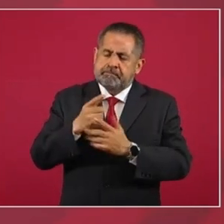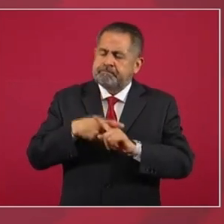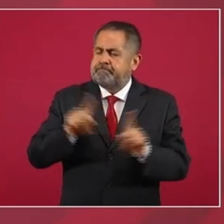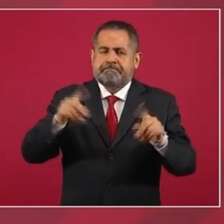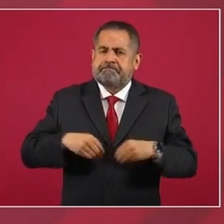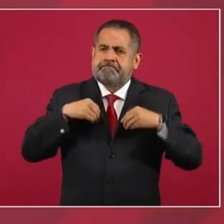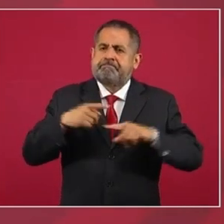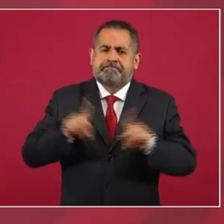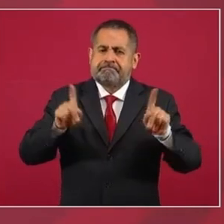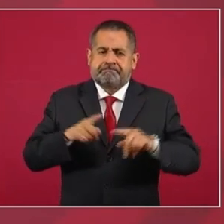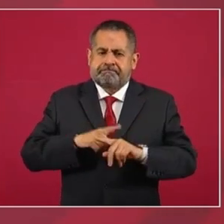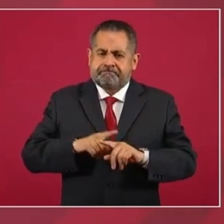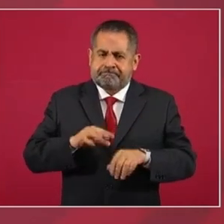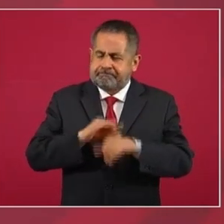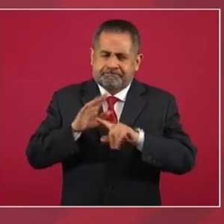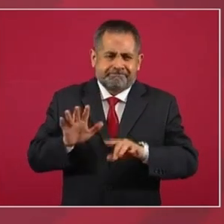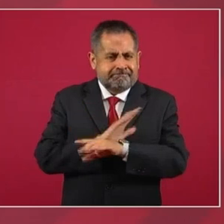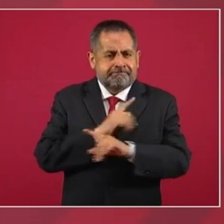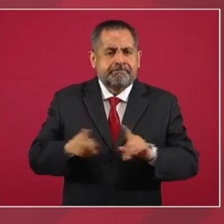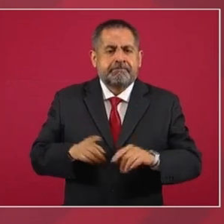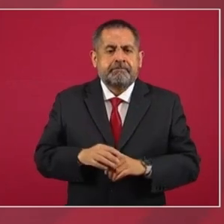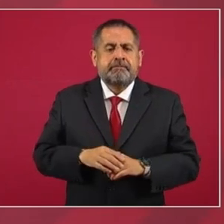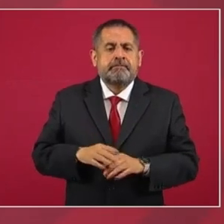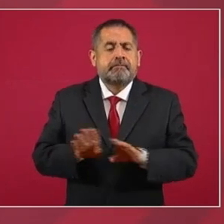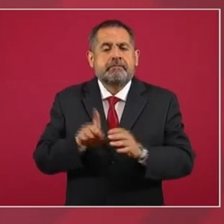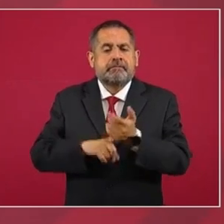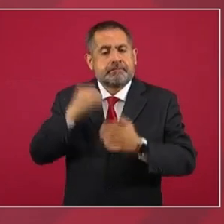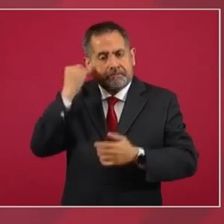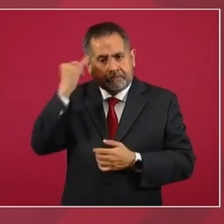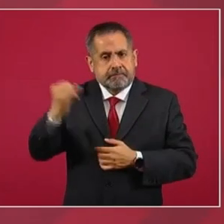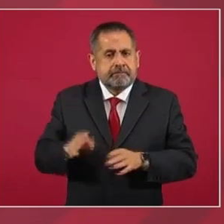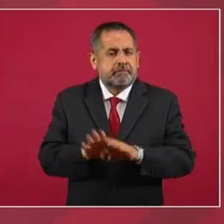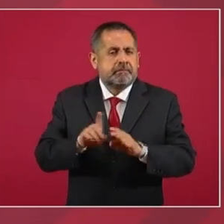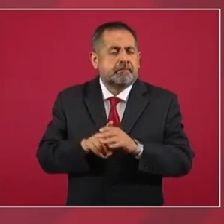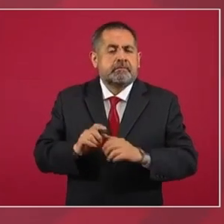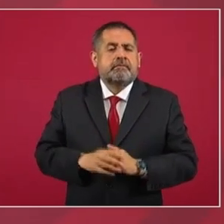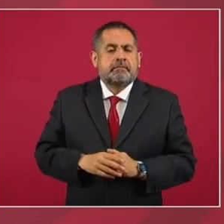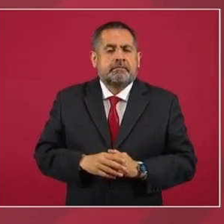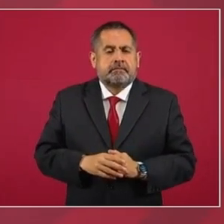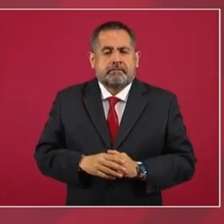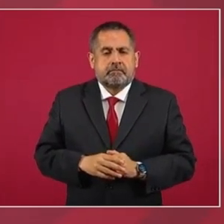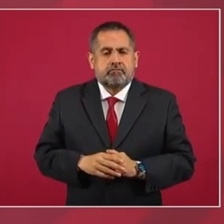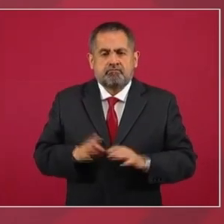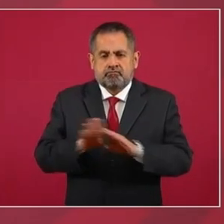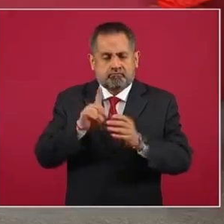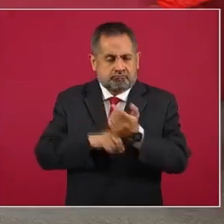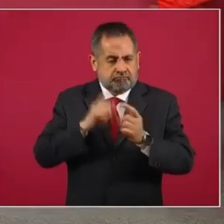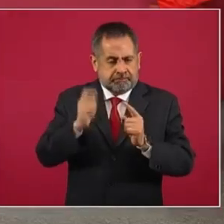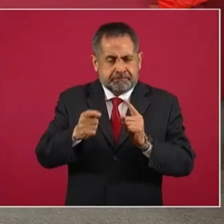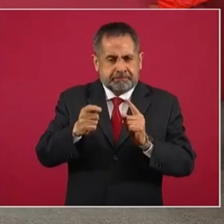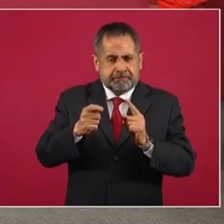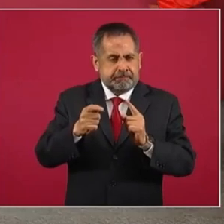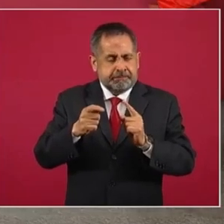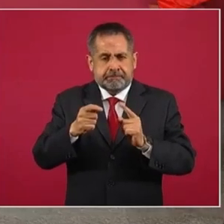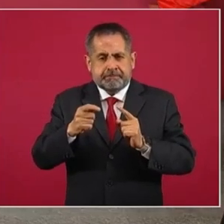Se está proponiendo que se bajen los